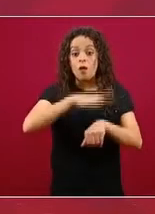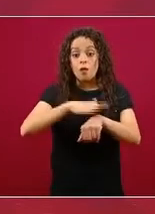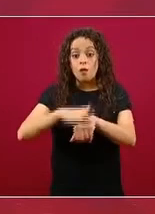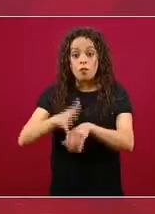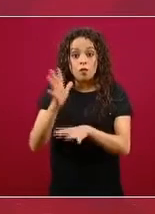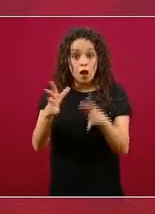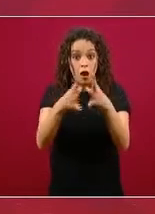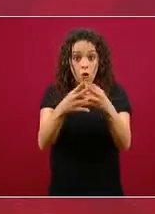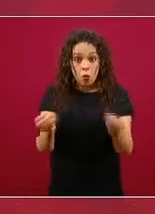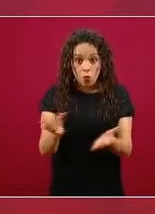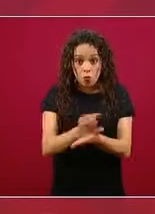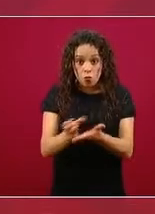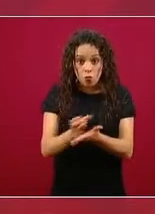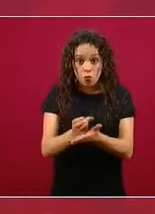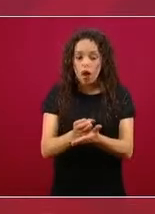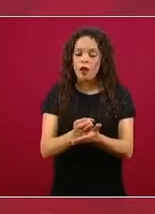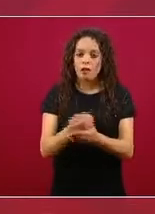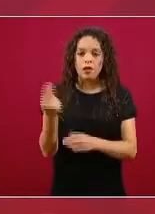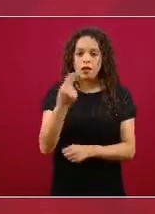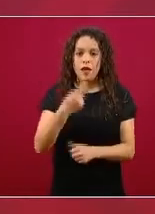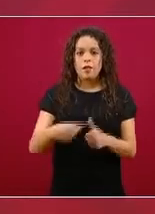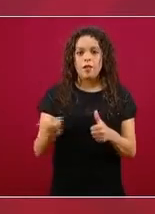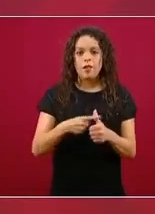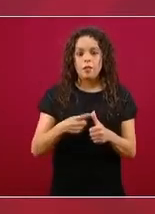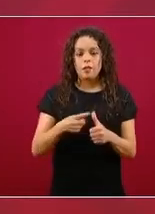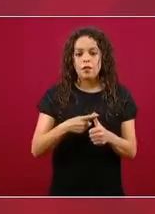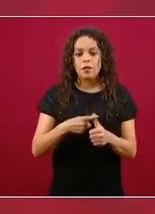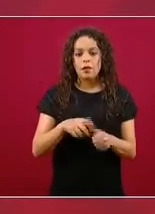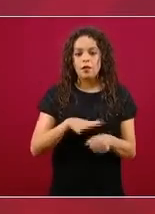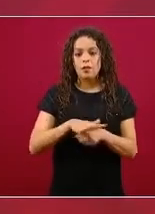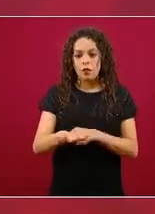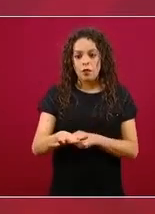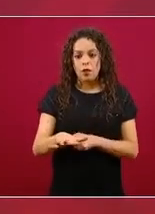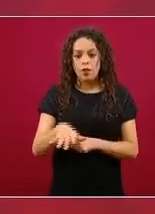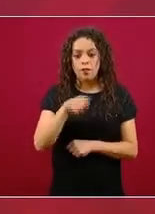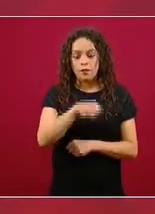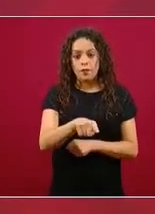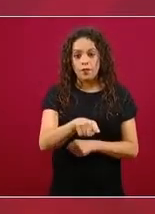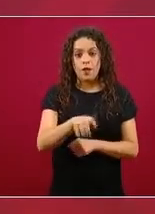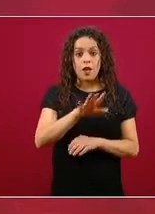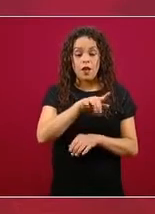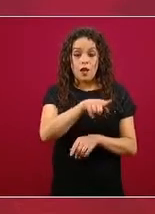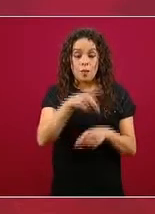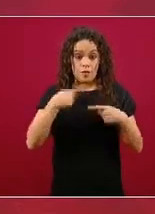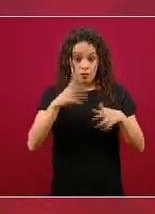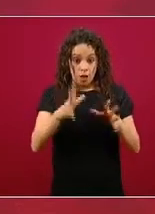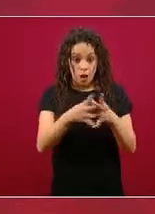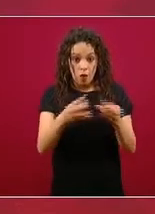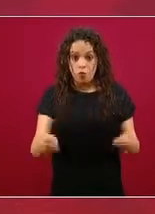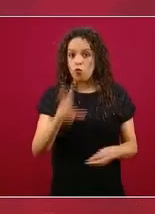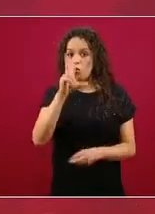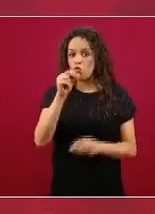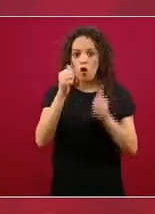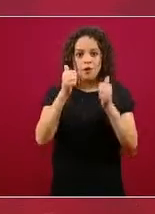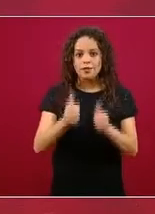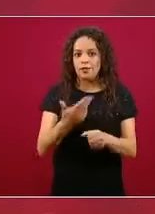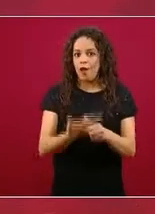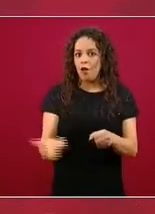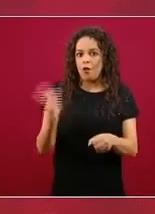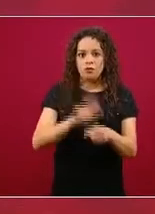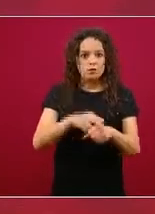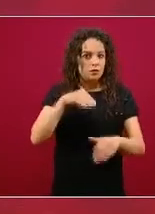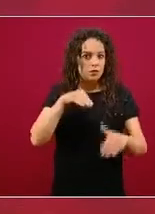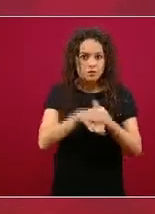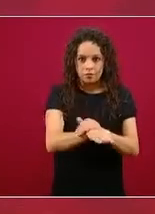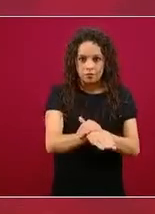de que los casos 1 no se encuentran todavía en este momento hospitalizados. Por lo tanto, no podemos sólo descontar los que